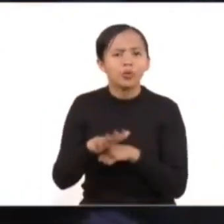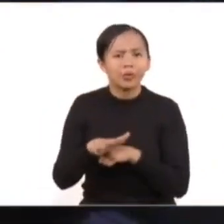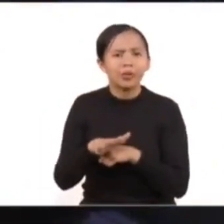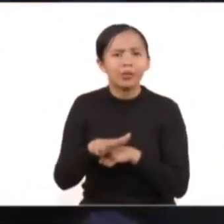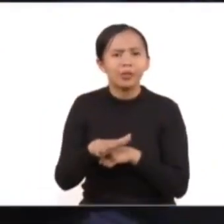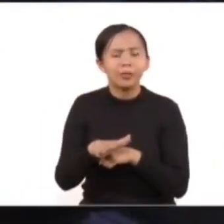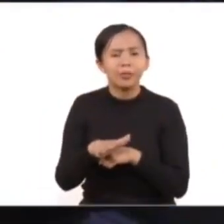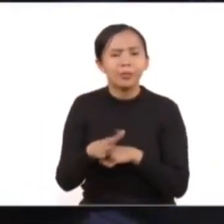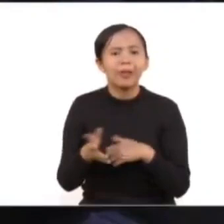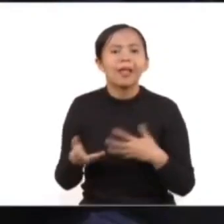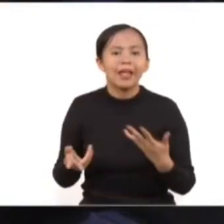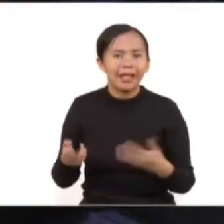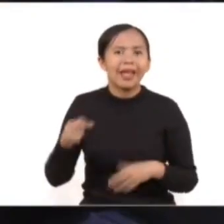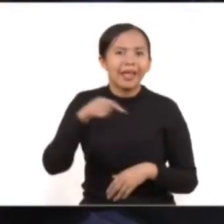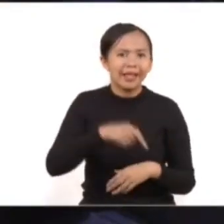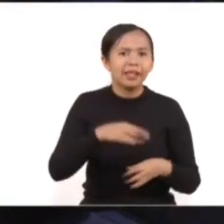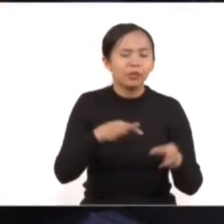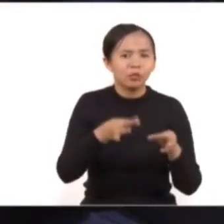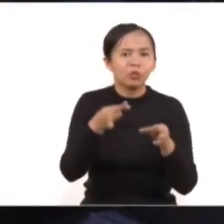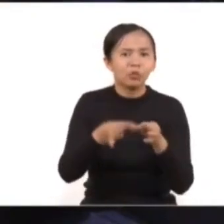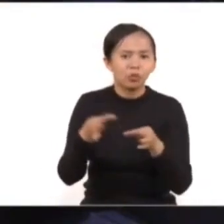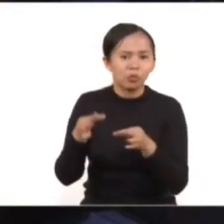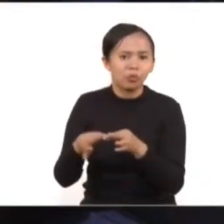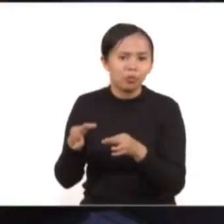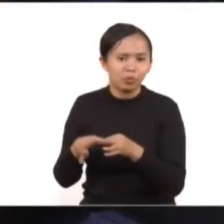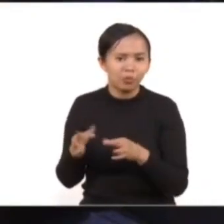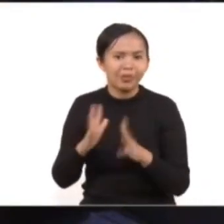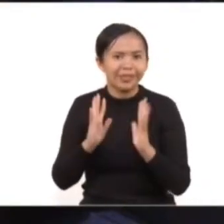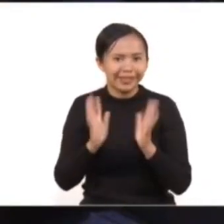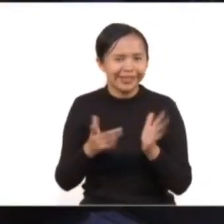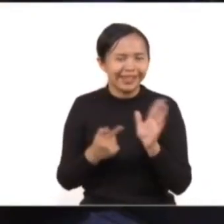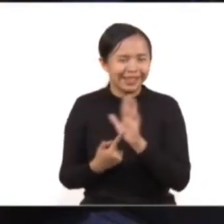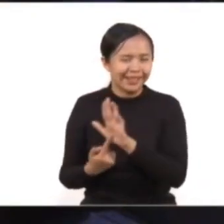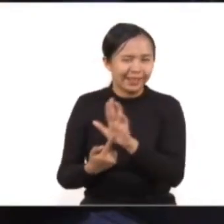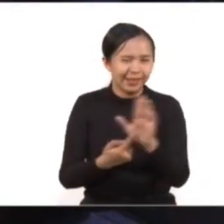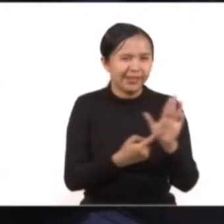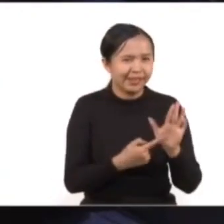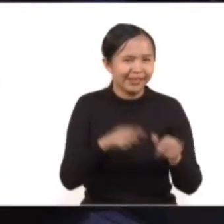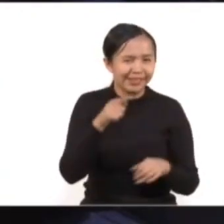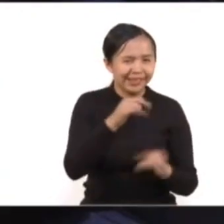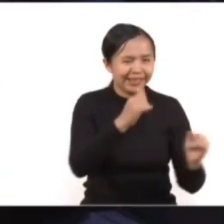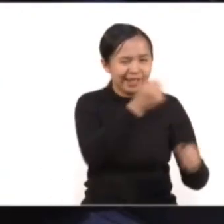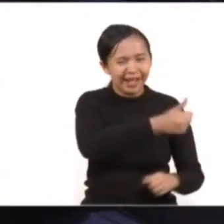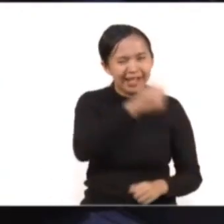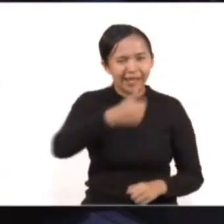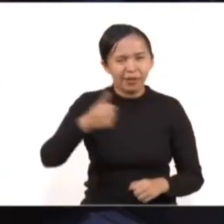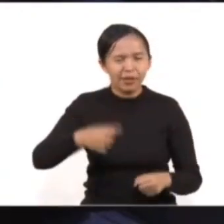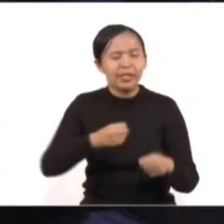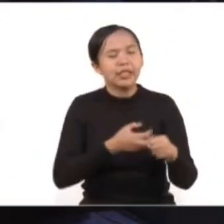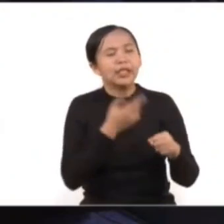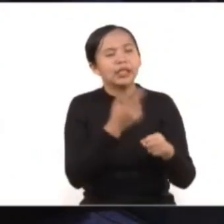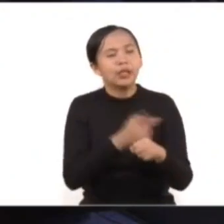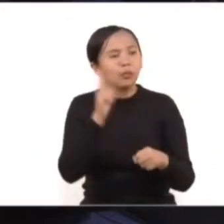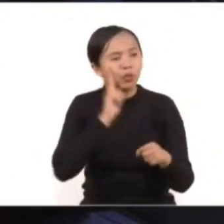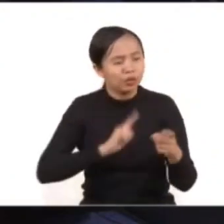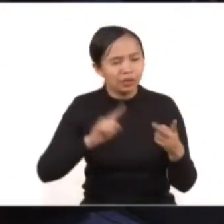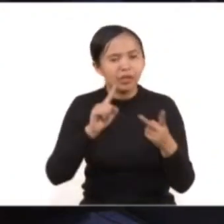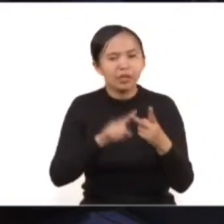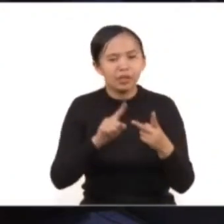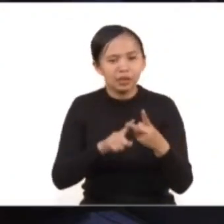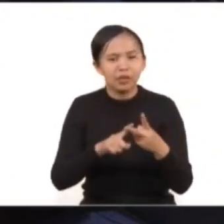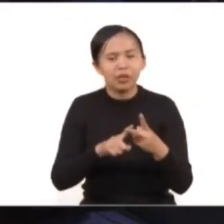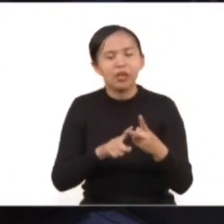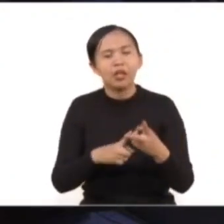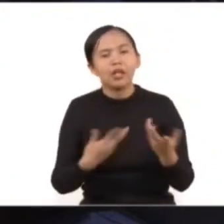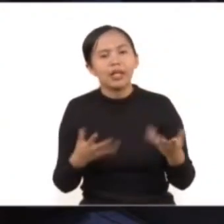lo aquí planteado, lo aquí expuesto por cada una de las instituciones, de la secretaria de las mujeres, el trabajo